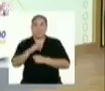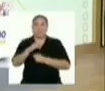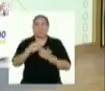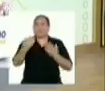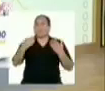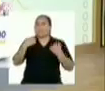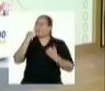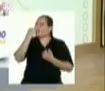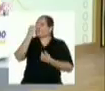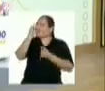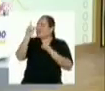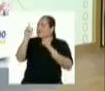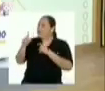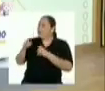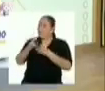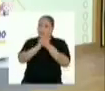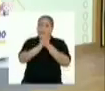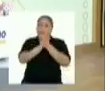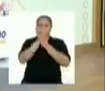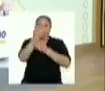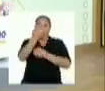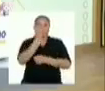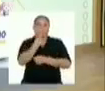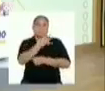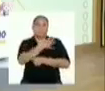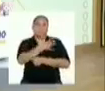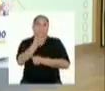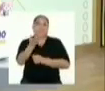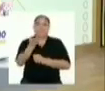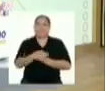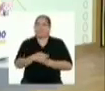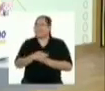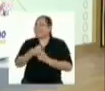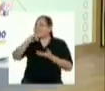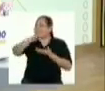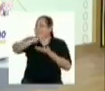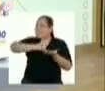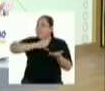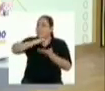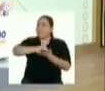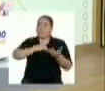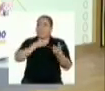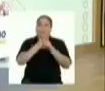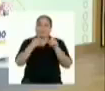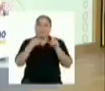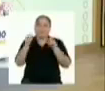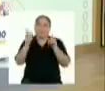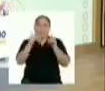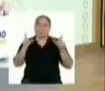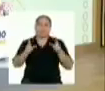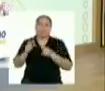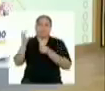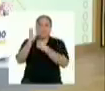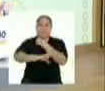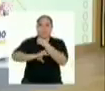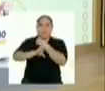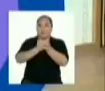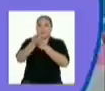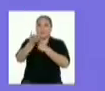Ahora, tenemos un par de preguntas de nuestros amigos y amigas de cuarto de secundaria, que nos llegan desde distintas partes del país.